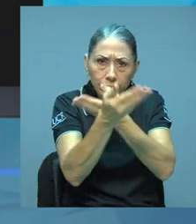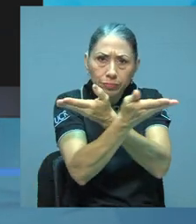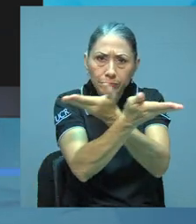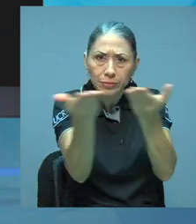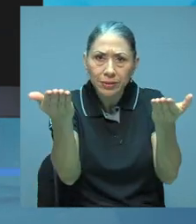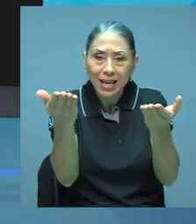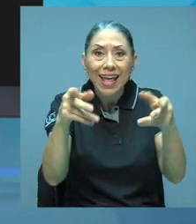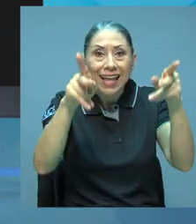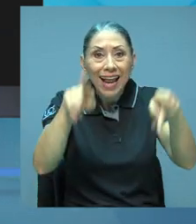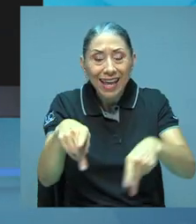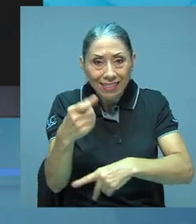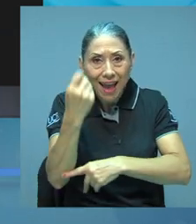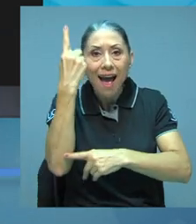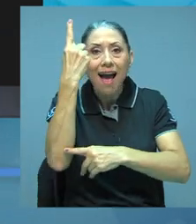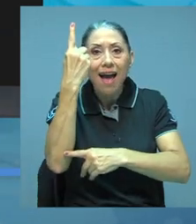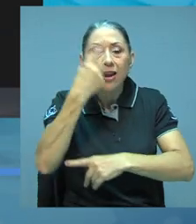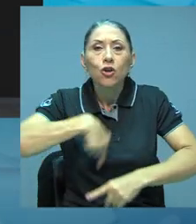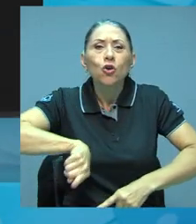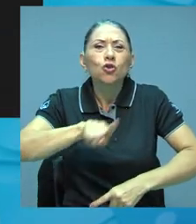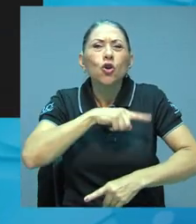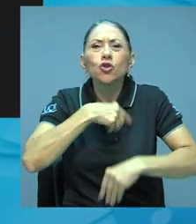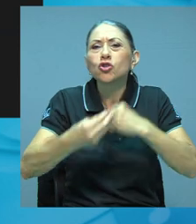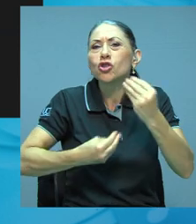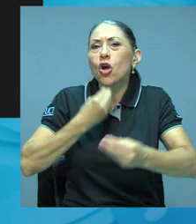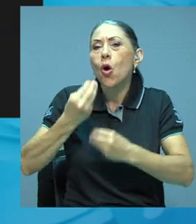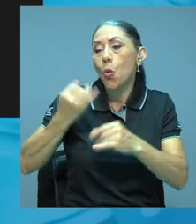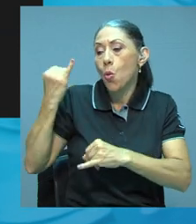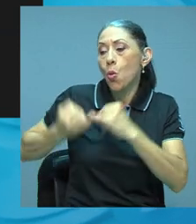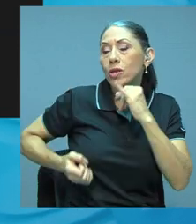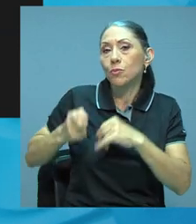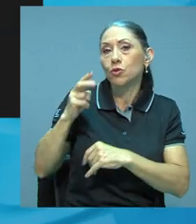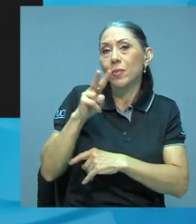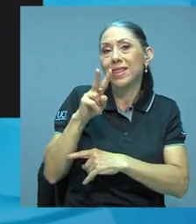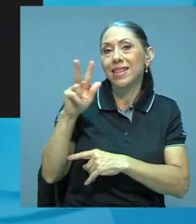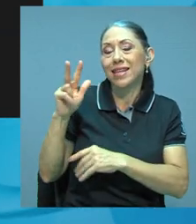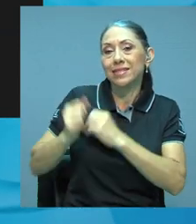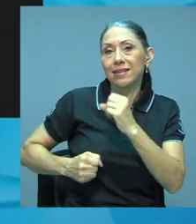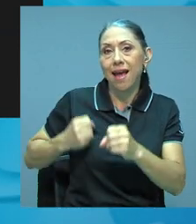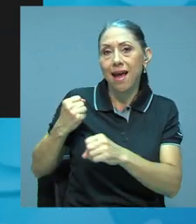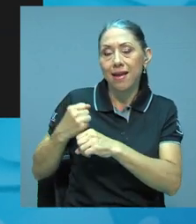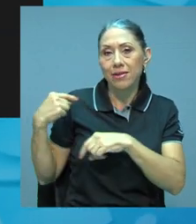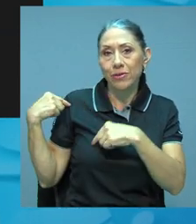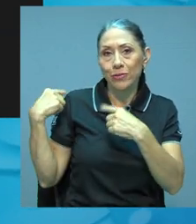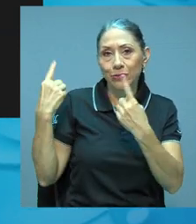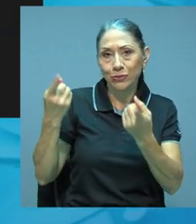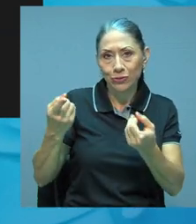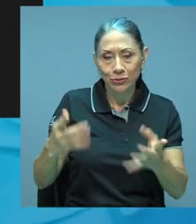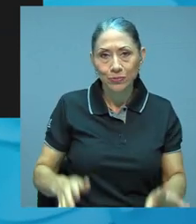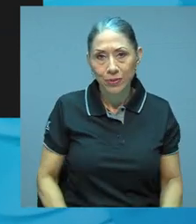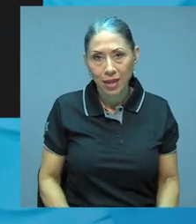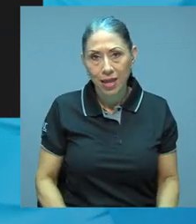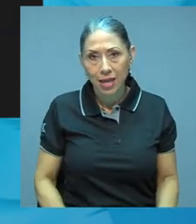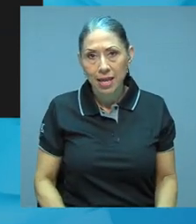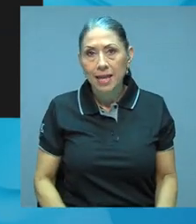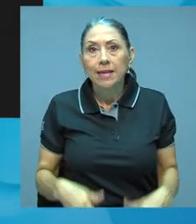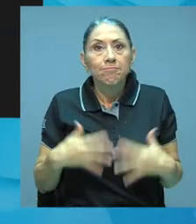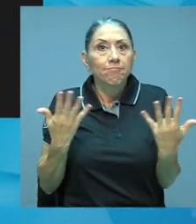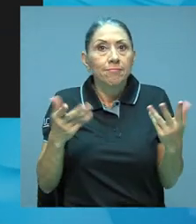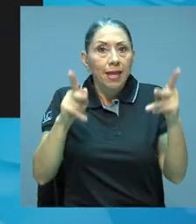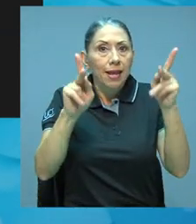qué es lo que nosotros hemos venido haciendo esos últimos 23 años, que es básicamente que